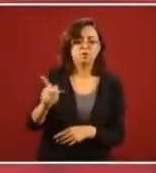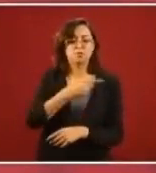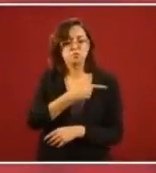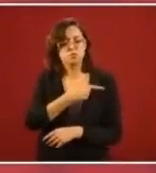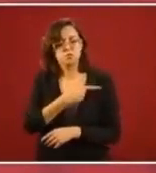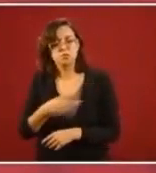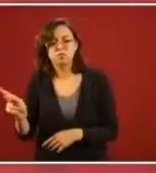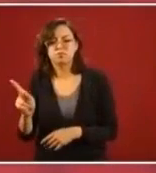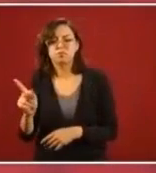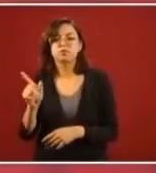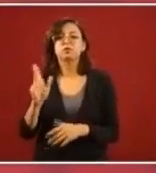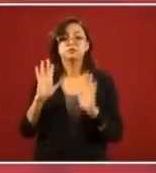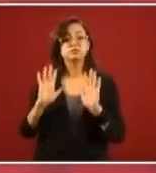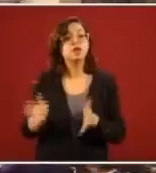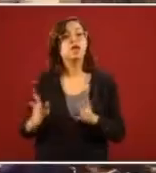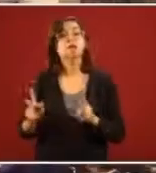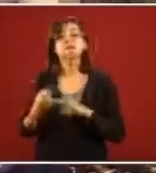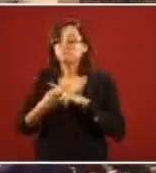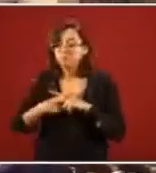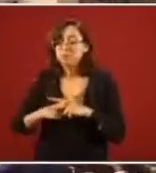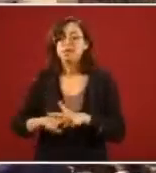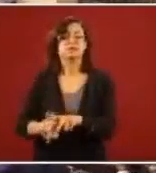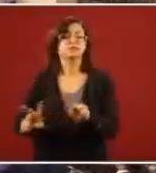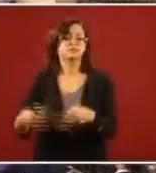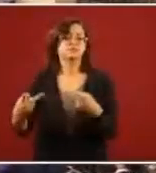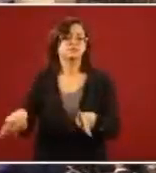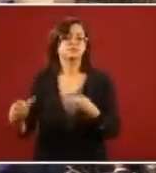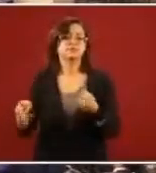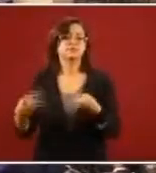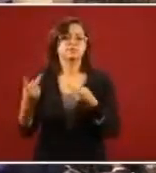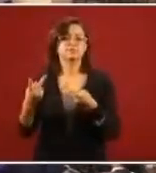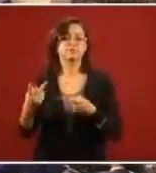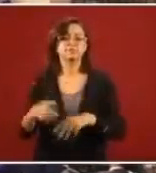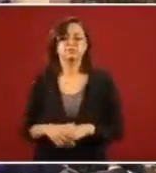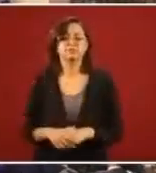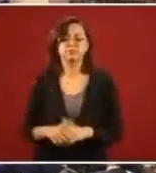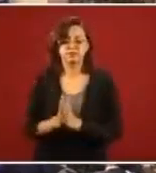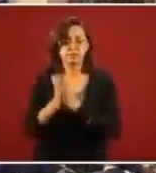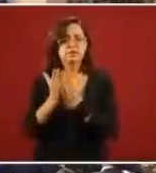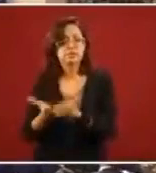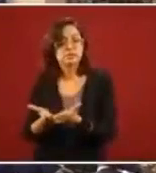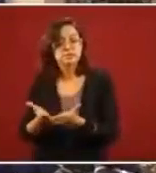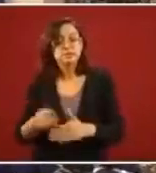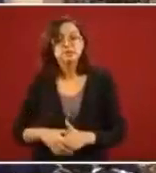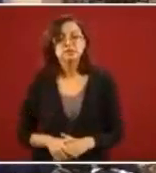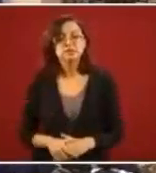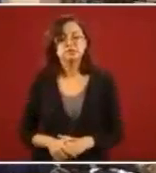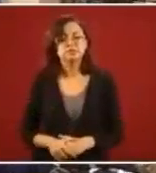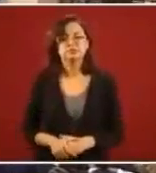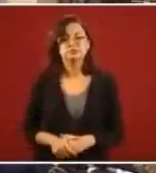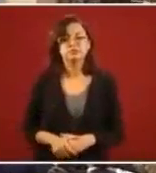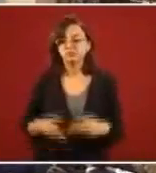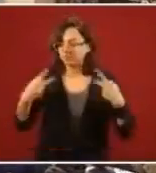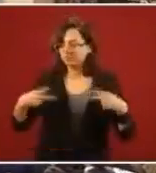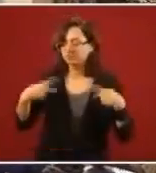están vendiendo libros. Están comprando